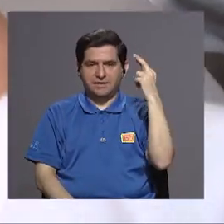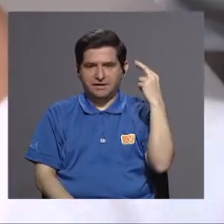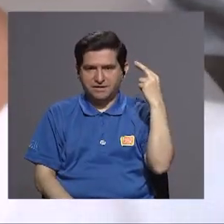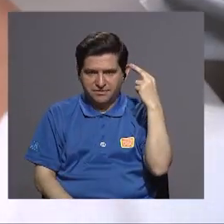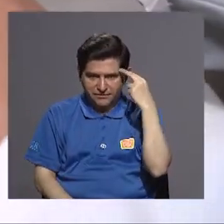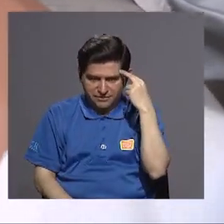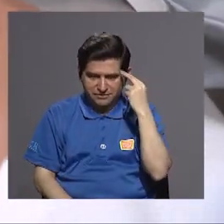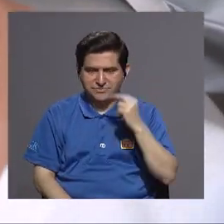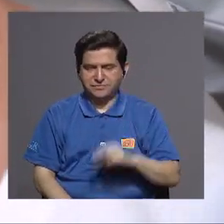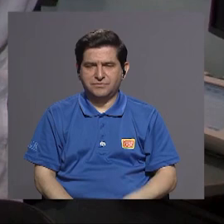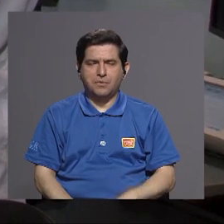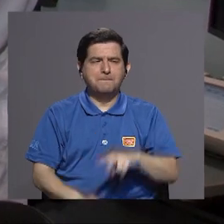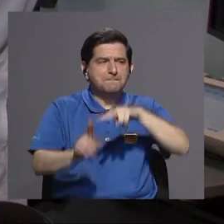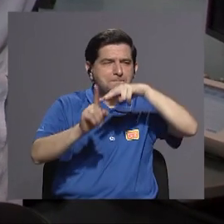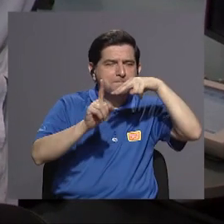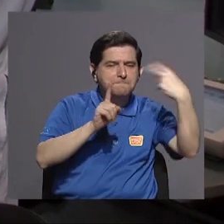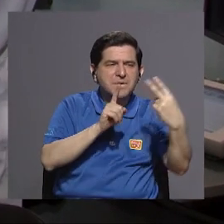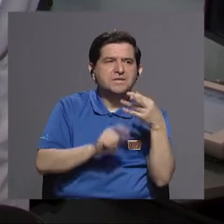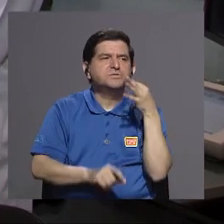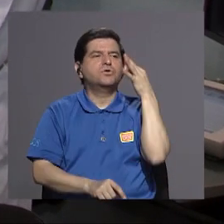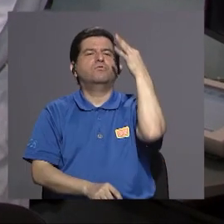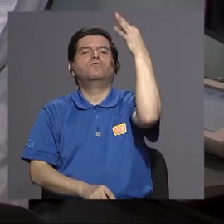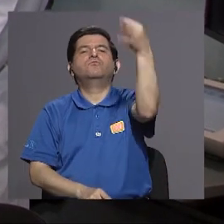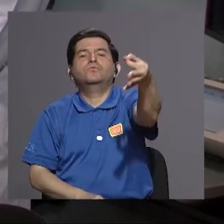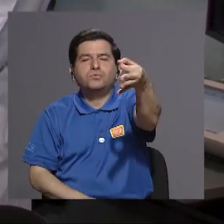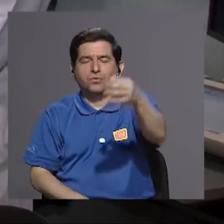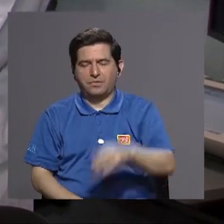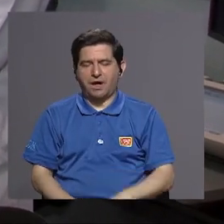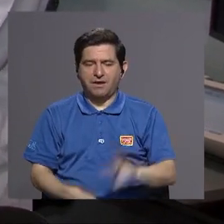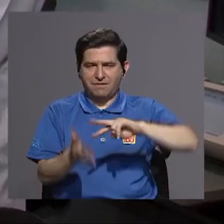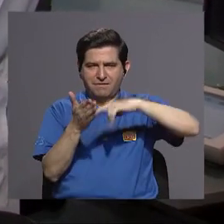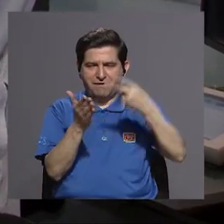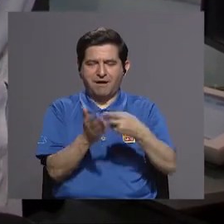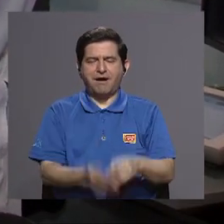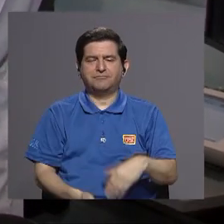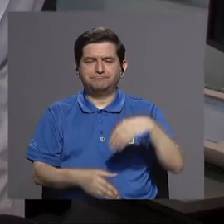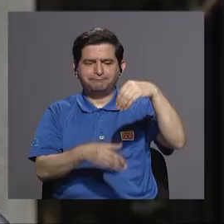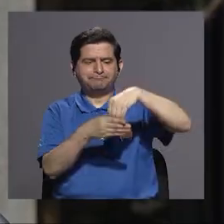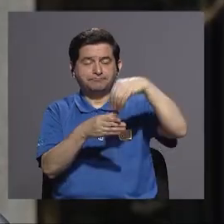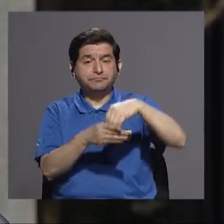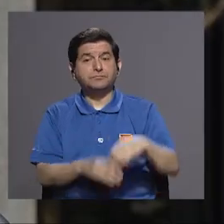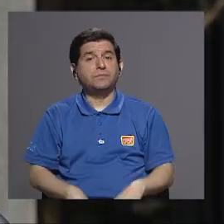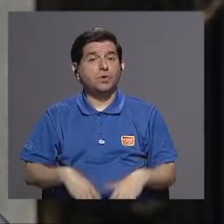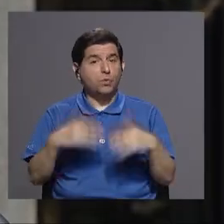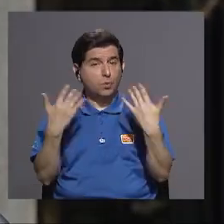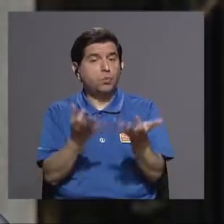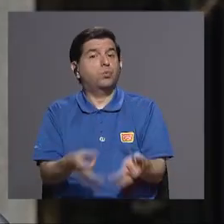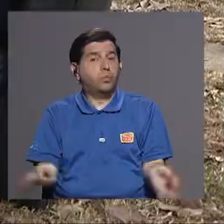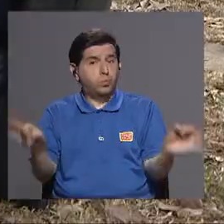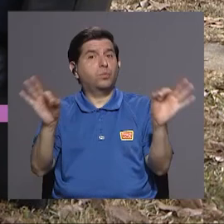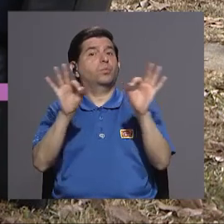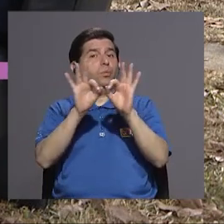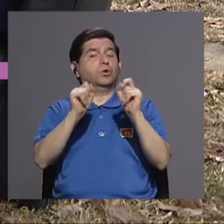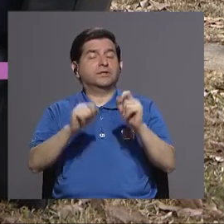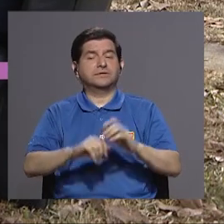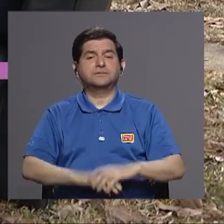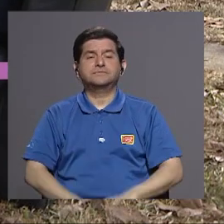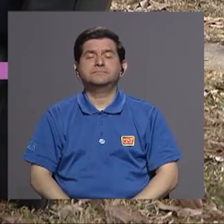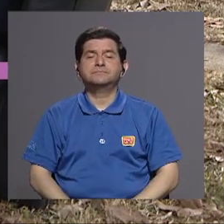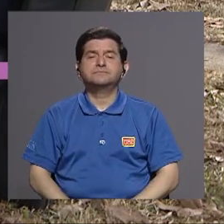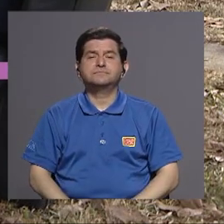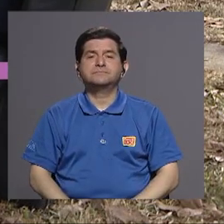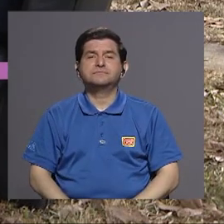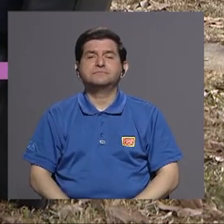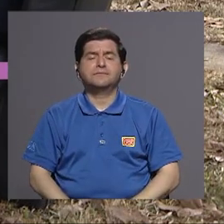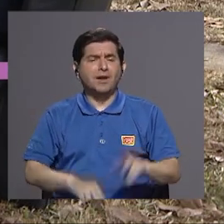con esa visión de futuro ahora la que ha puesto un grano de arena es una inversión muy importante y esto digamos